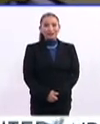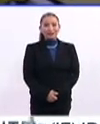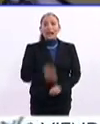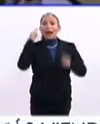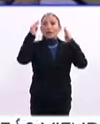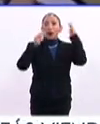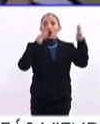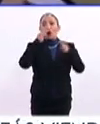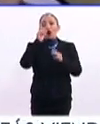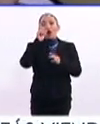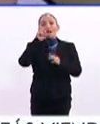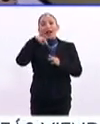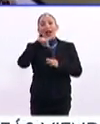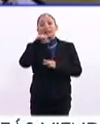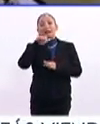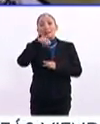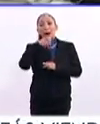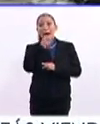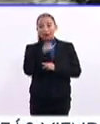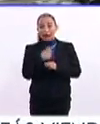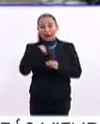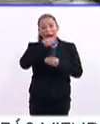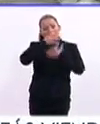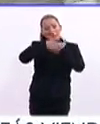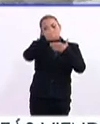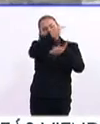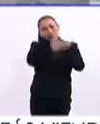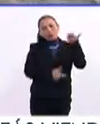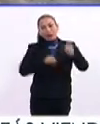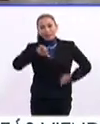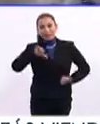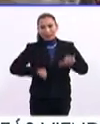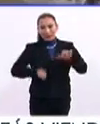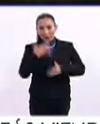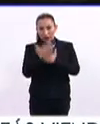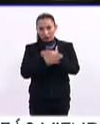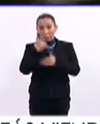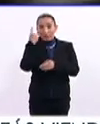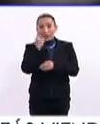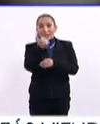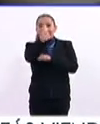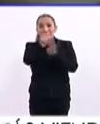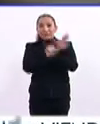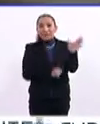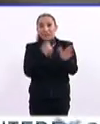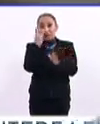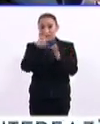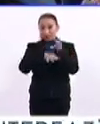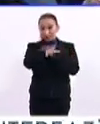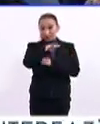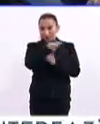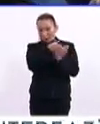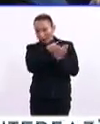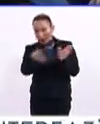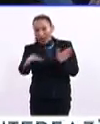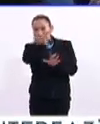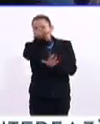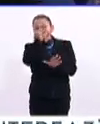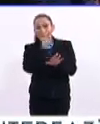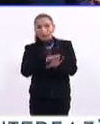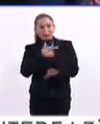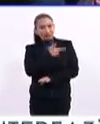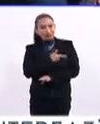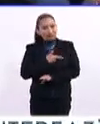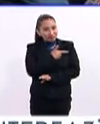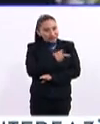El Museo Franz Mayer anuncia las actividades que ofrecerá al público para el primer semestre de este 2019. Elige las que